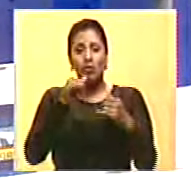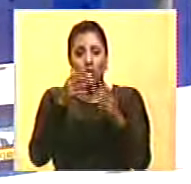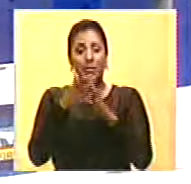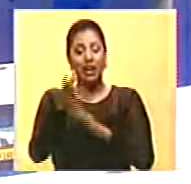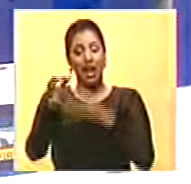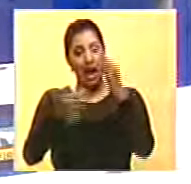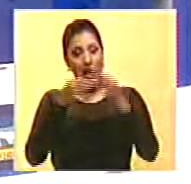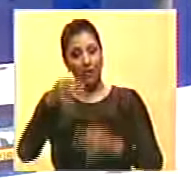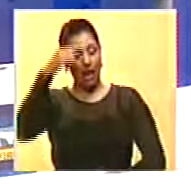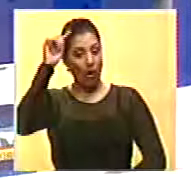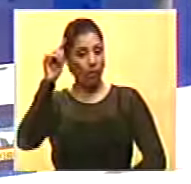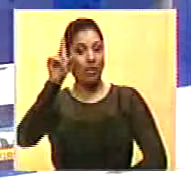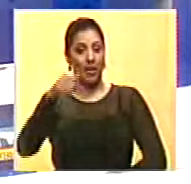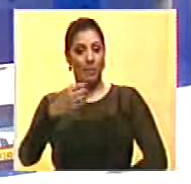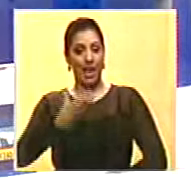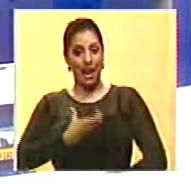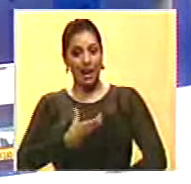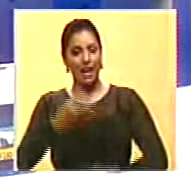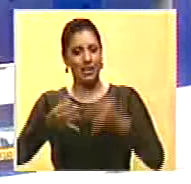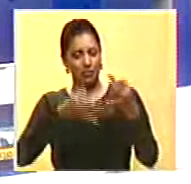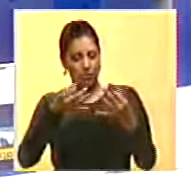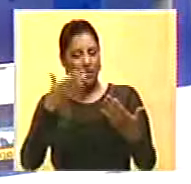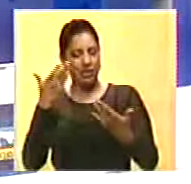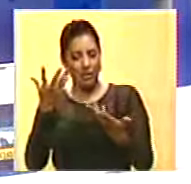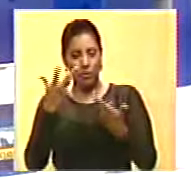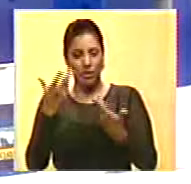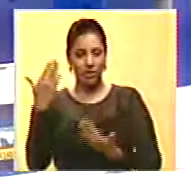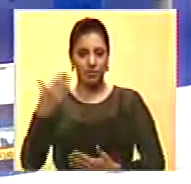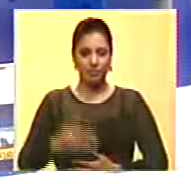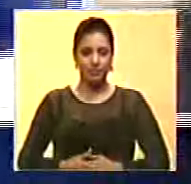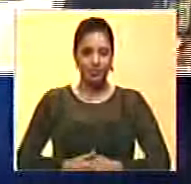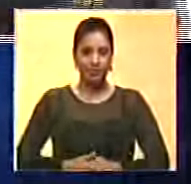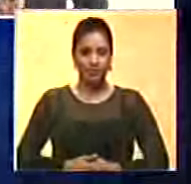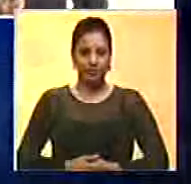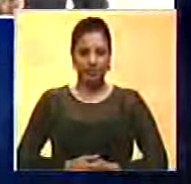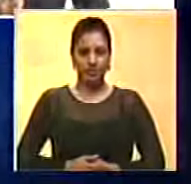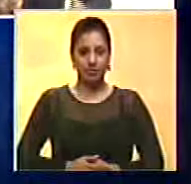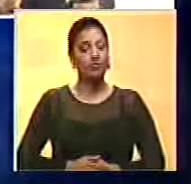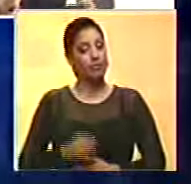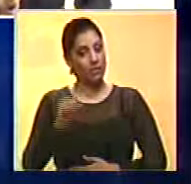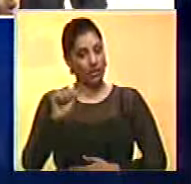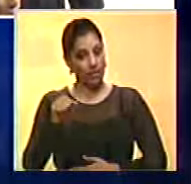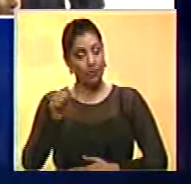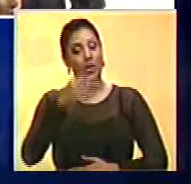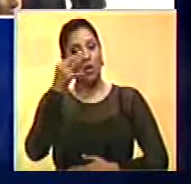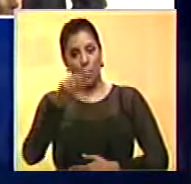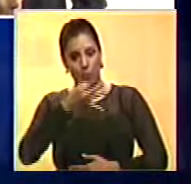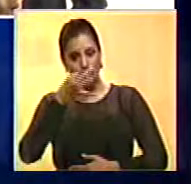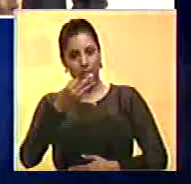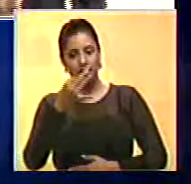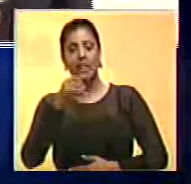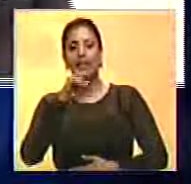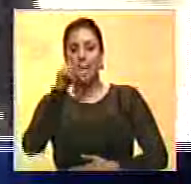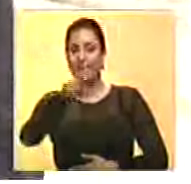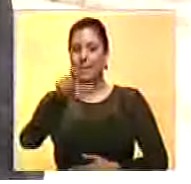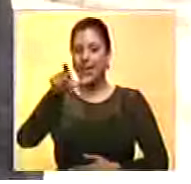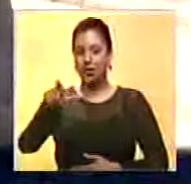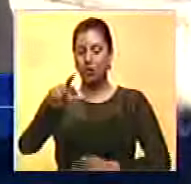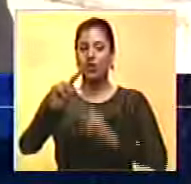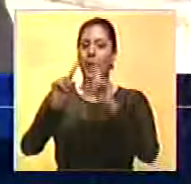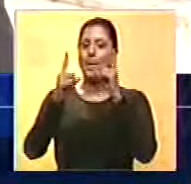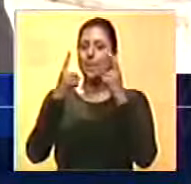habló con ellos y el alcalde Ramón Muchacho. Buenas tardes, Euclides, adelante, cuéntanos. Así es, buenas tardes. Las personas